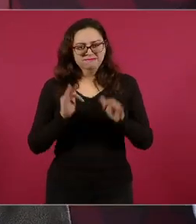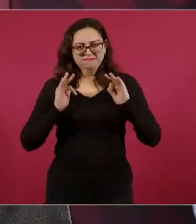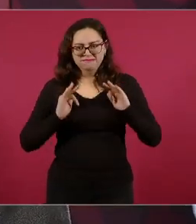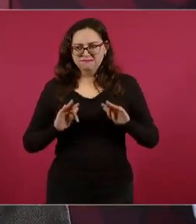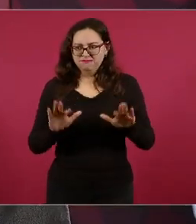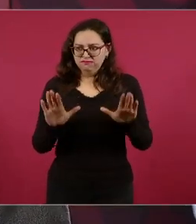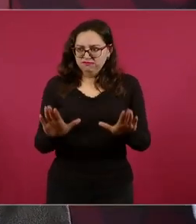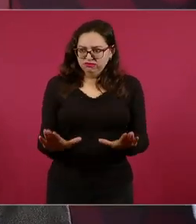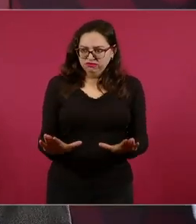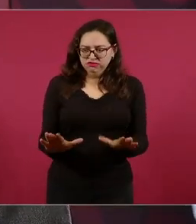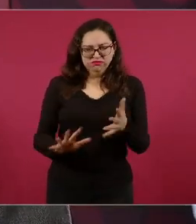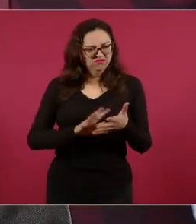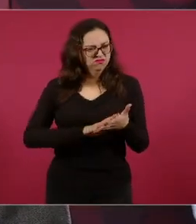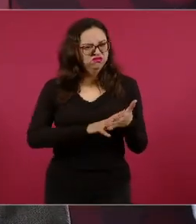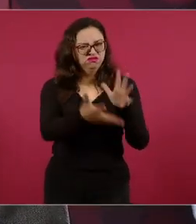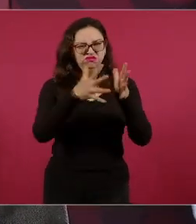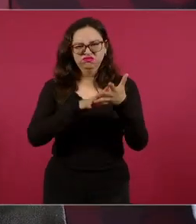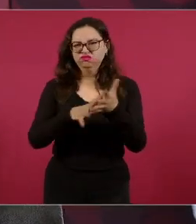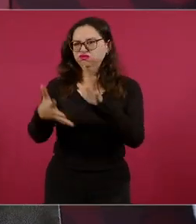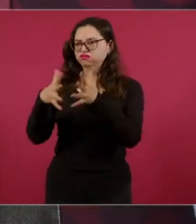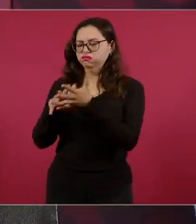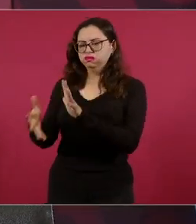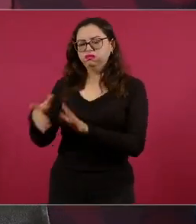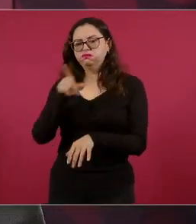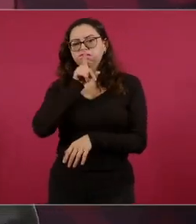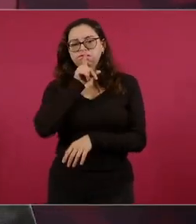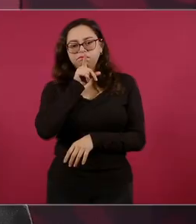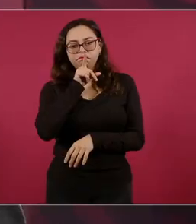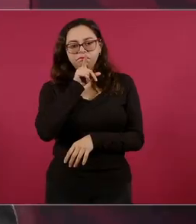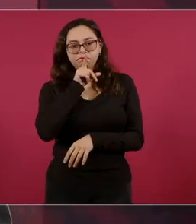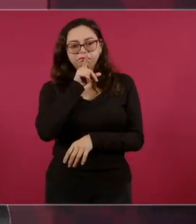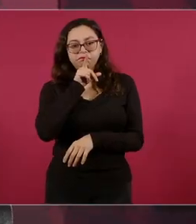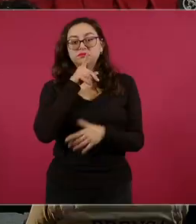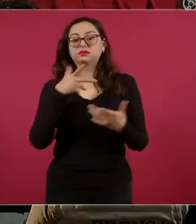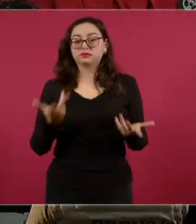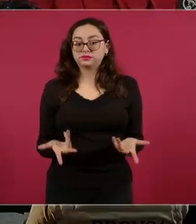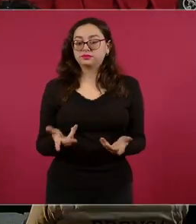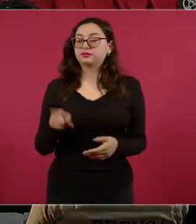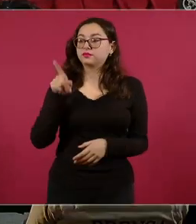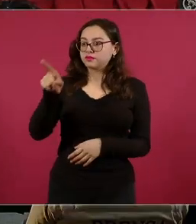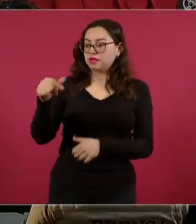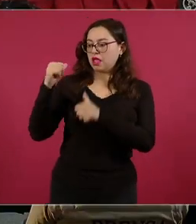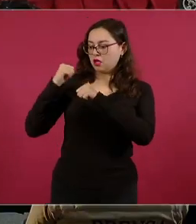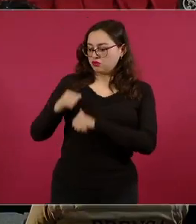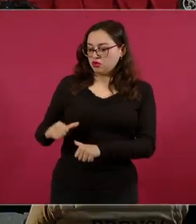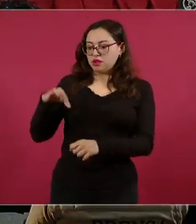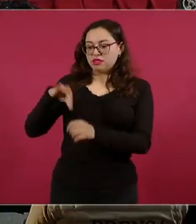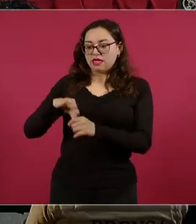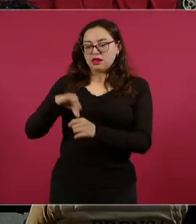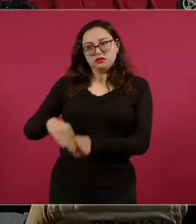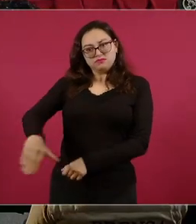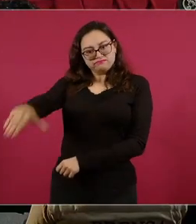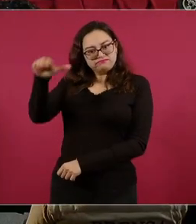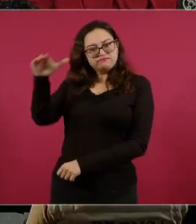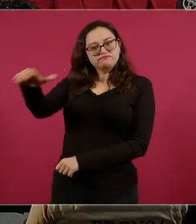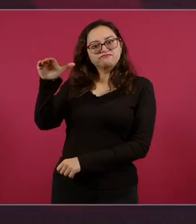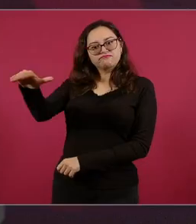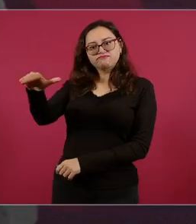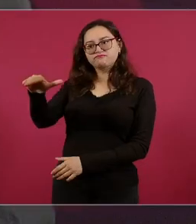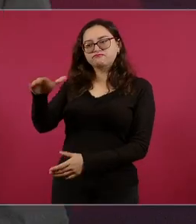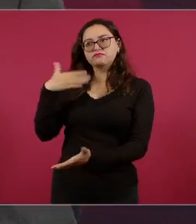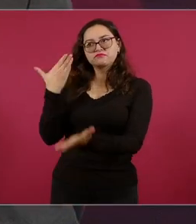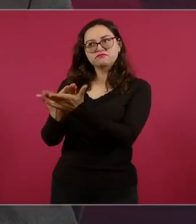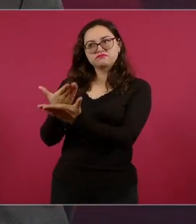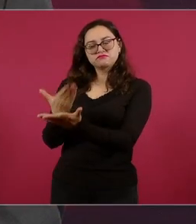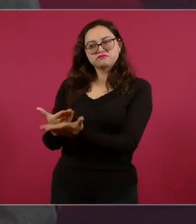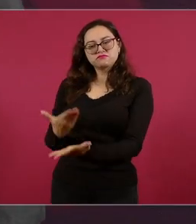que se emplace a las autoridades, a electorales, a que den todos